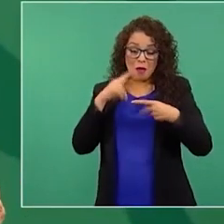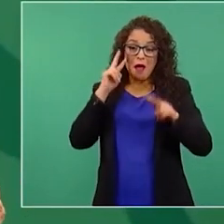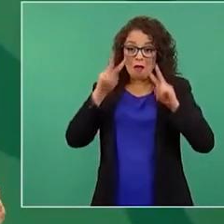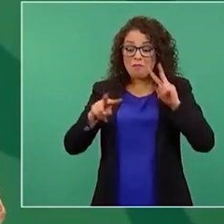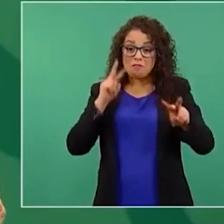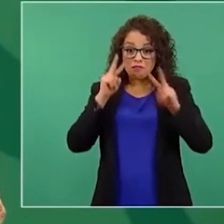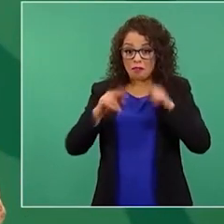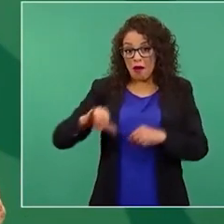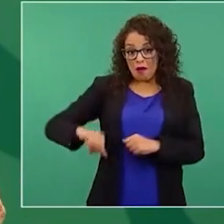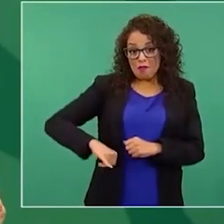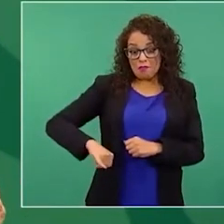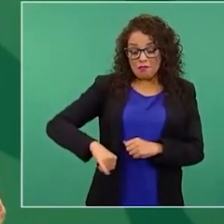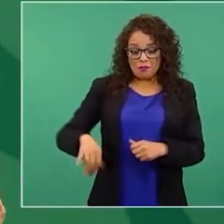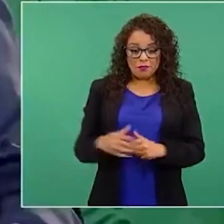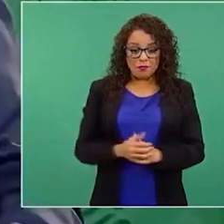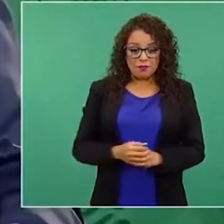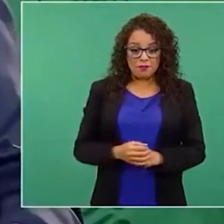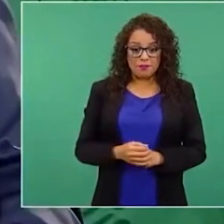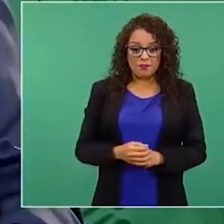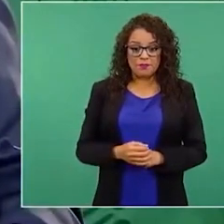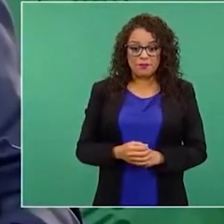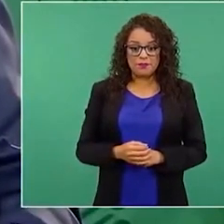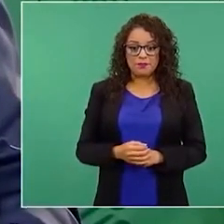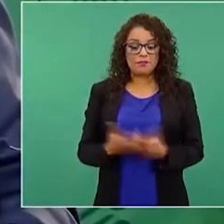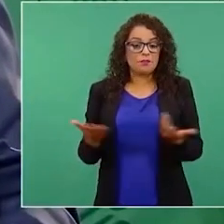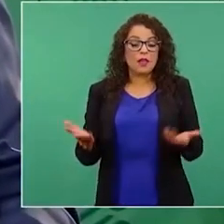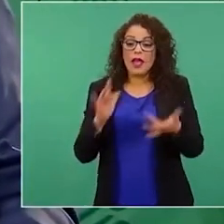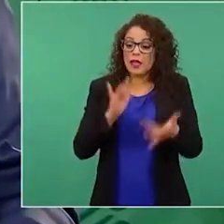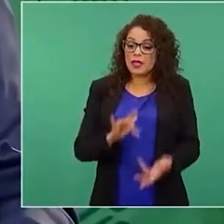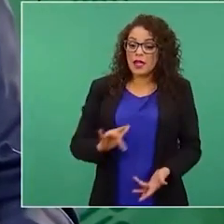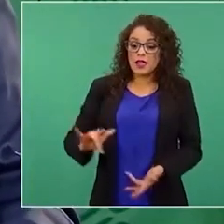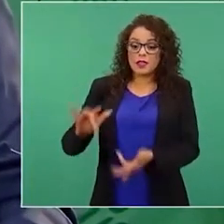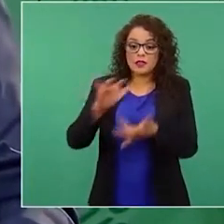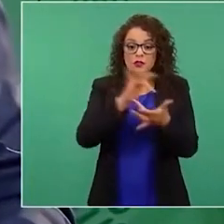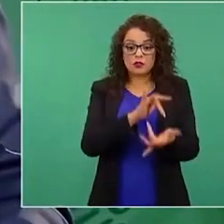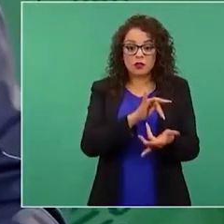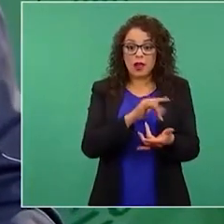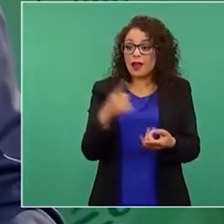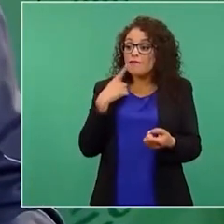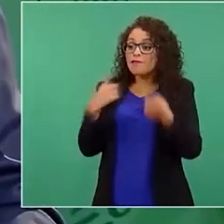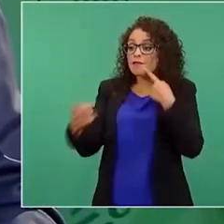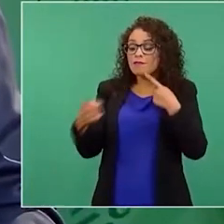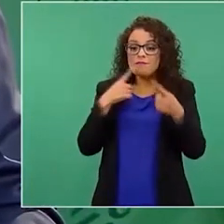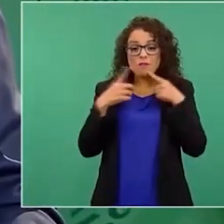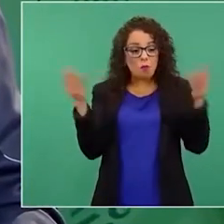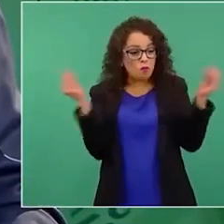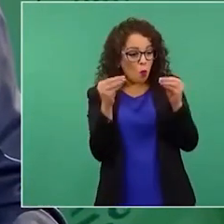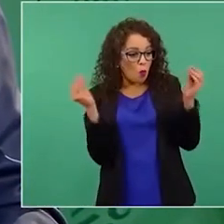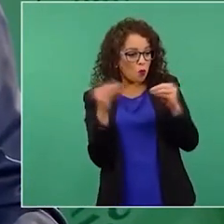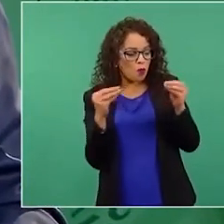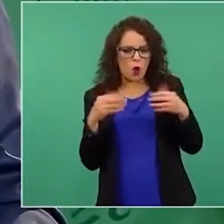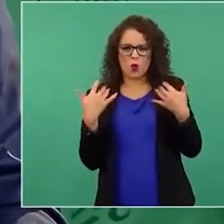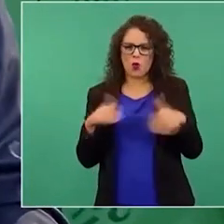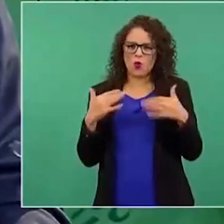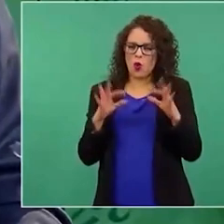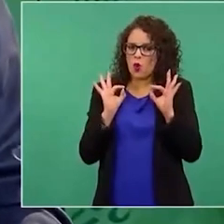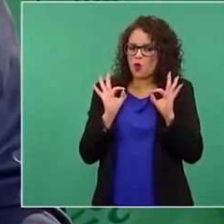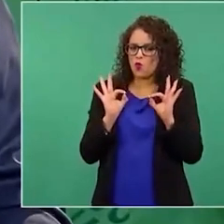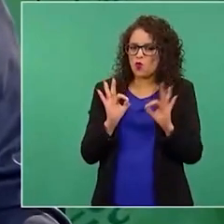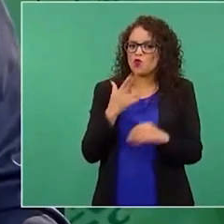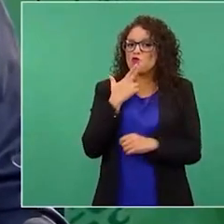Sin embargo, ya en las redes sociales el debate es muy bueno y